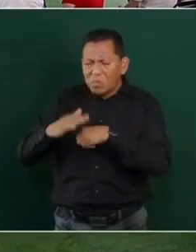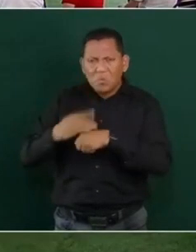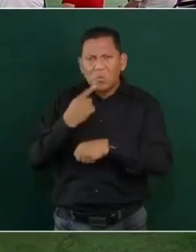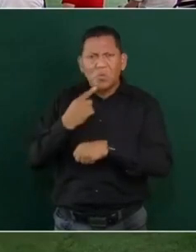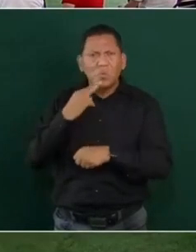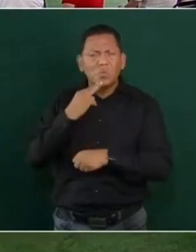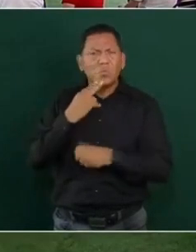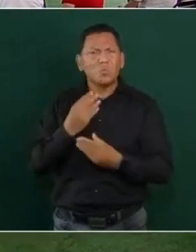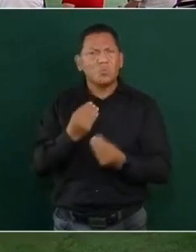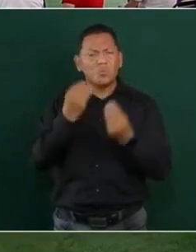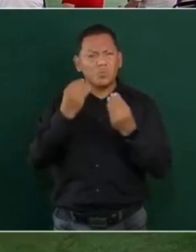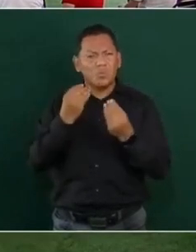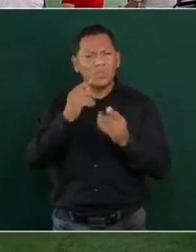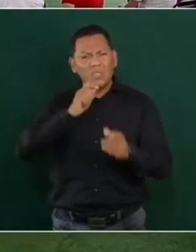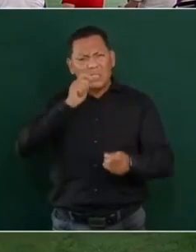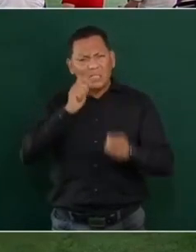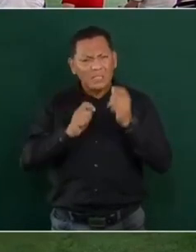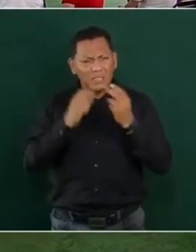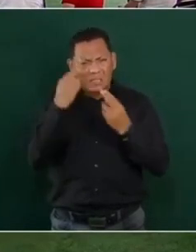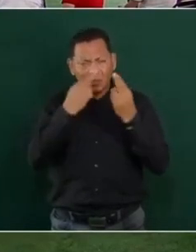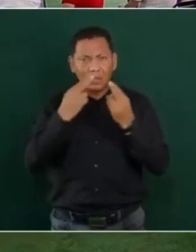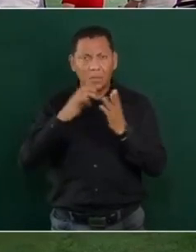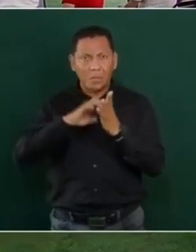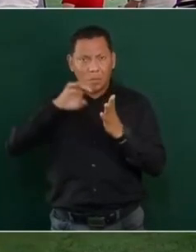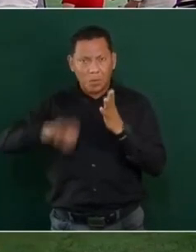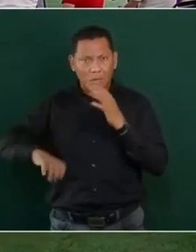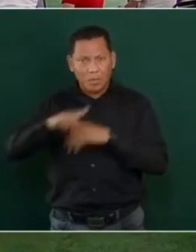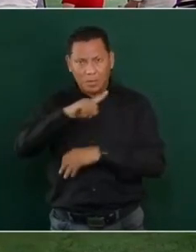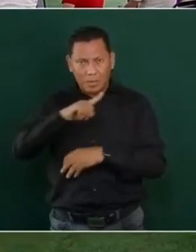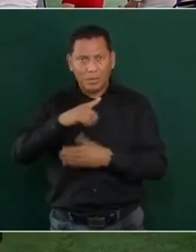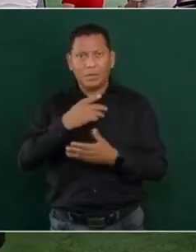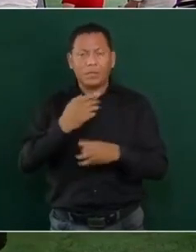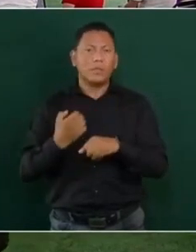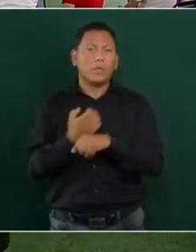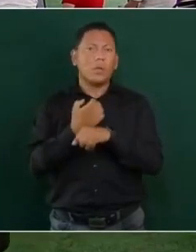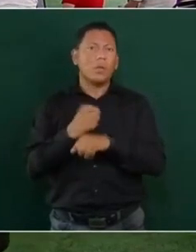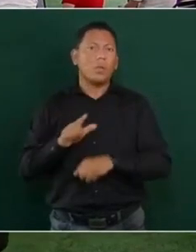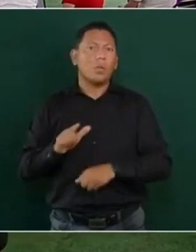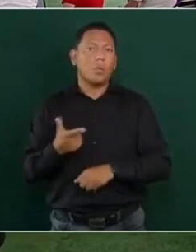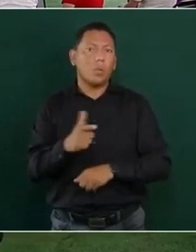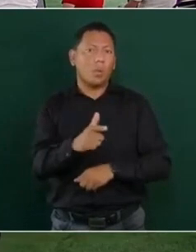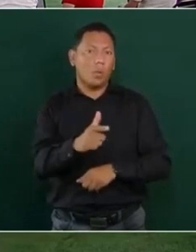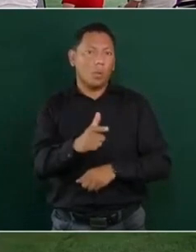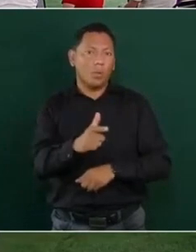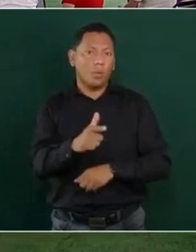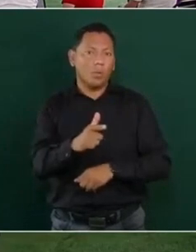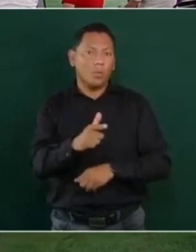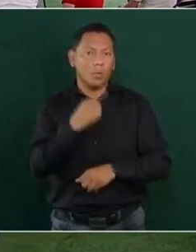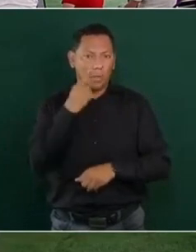Hablábamos del caso de Guanajuato, fíjense,